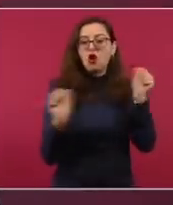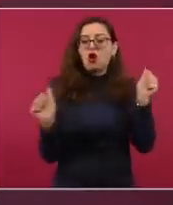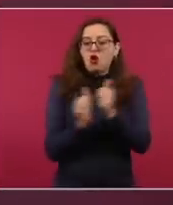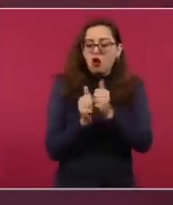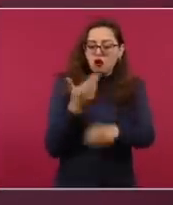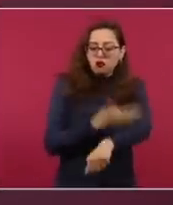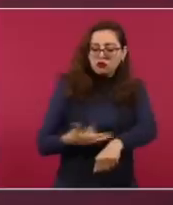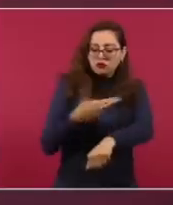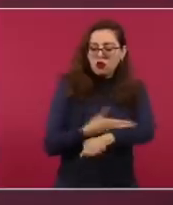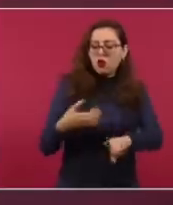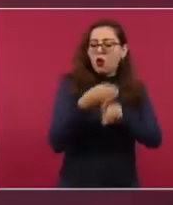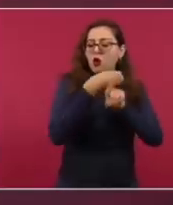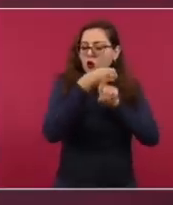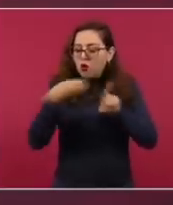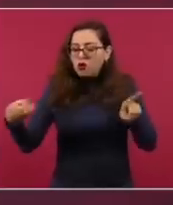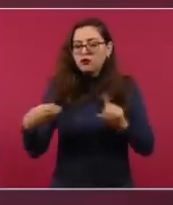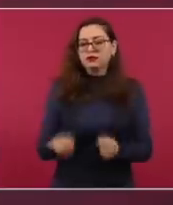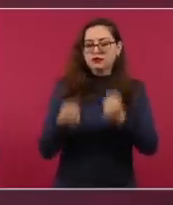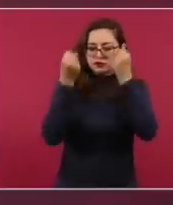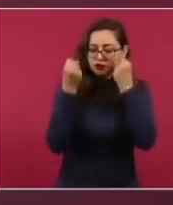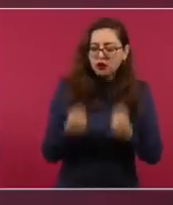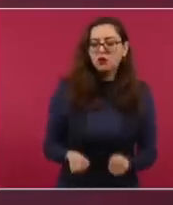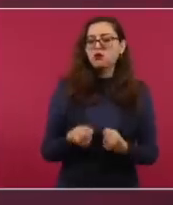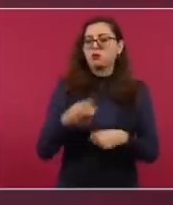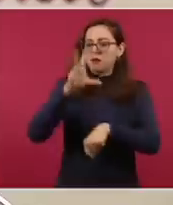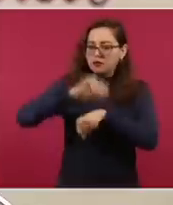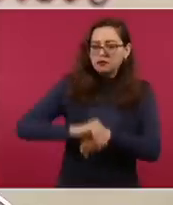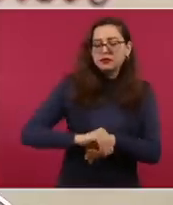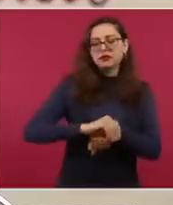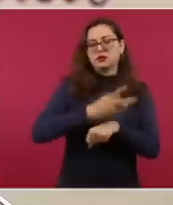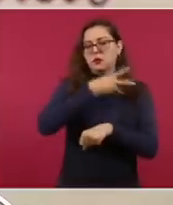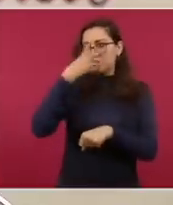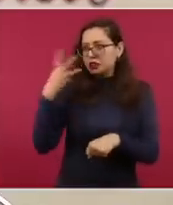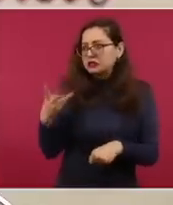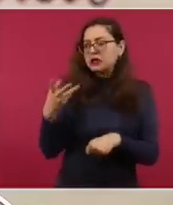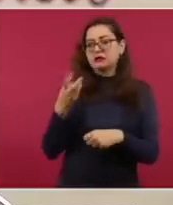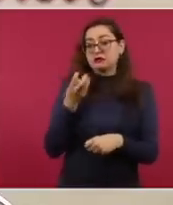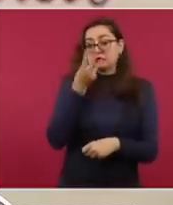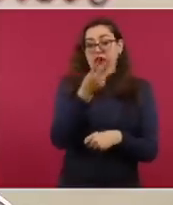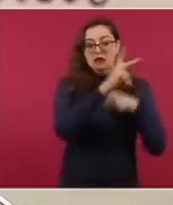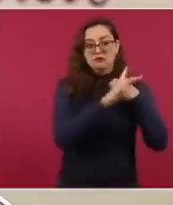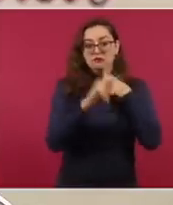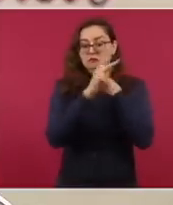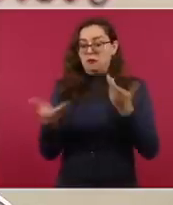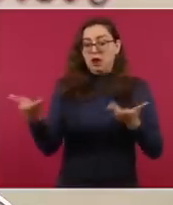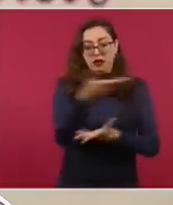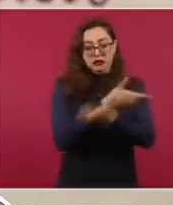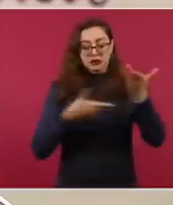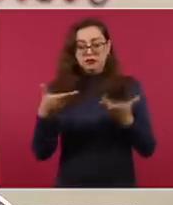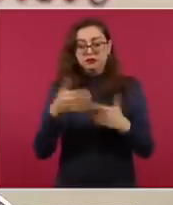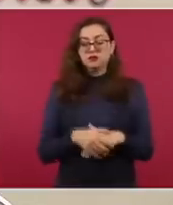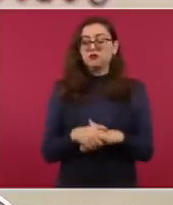de movilidad laboral entre los tres países. Ejemplos, el de Canadá, que fue muy